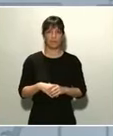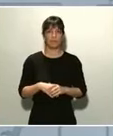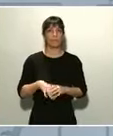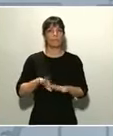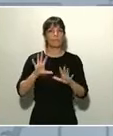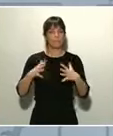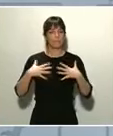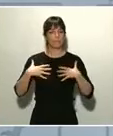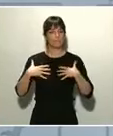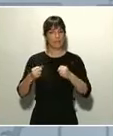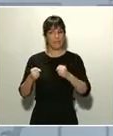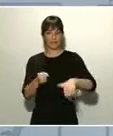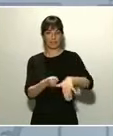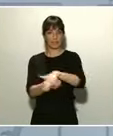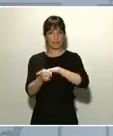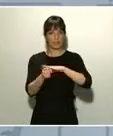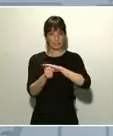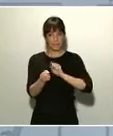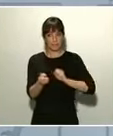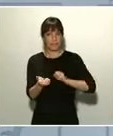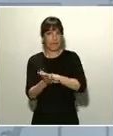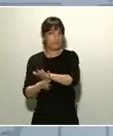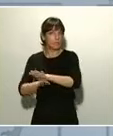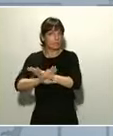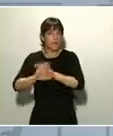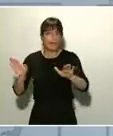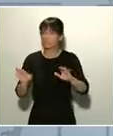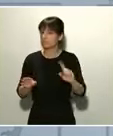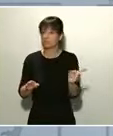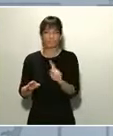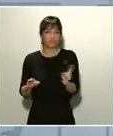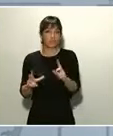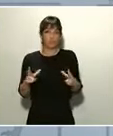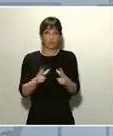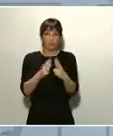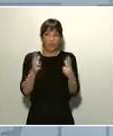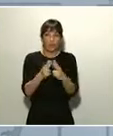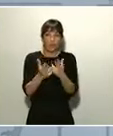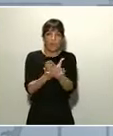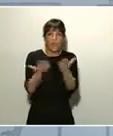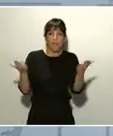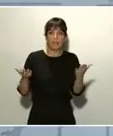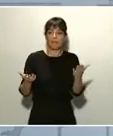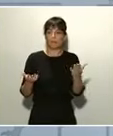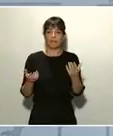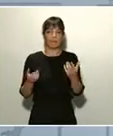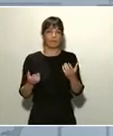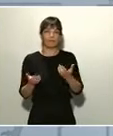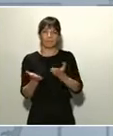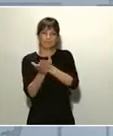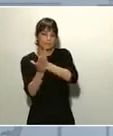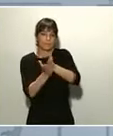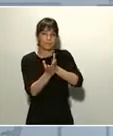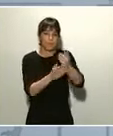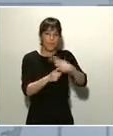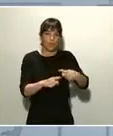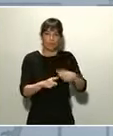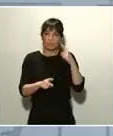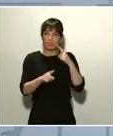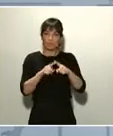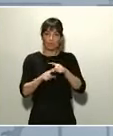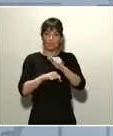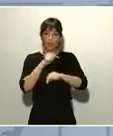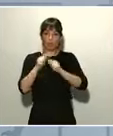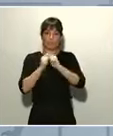La reacción social ante la emergencia sanitaria y los medios y los instrumentos para prevenir el contagio han